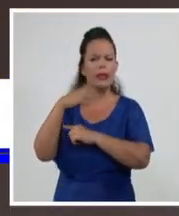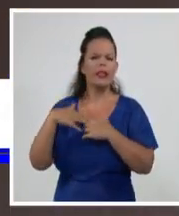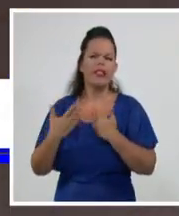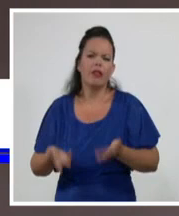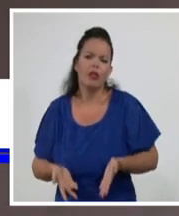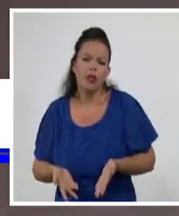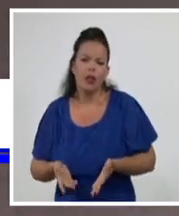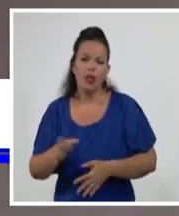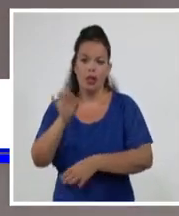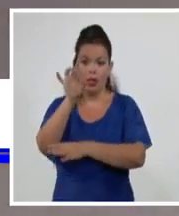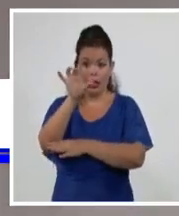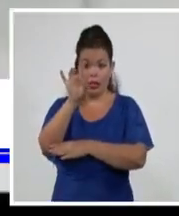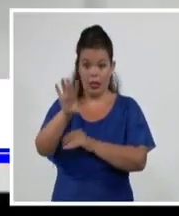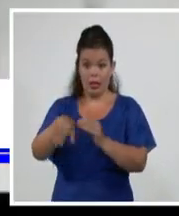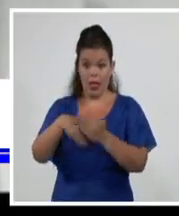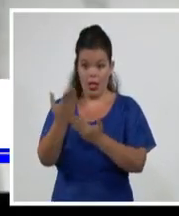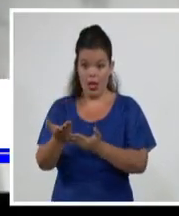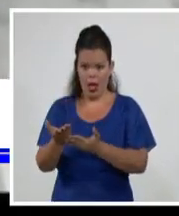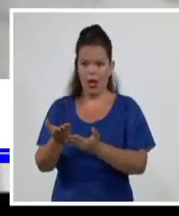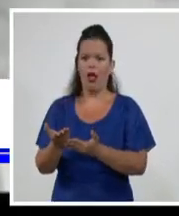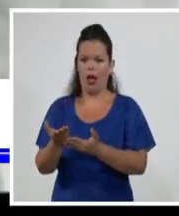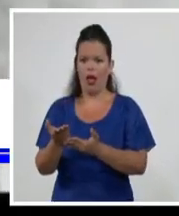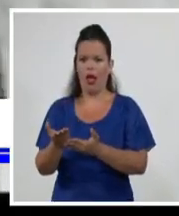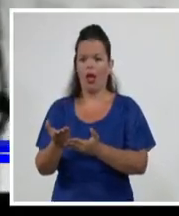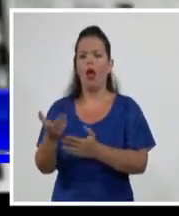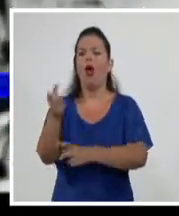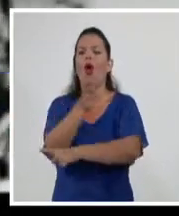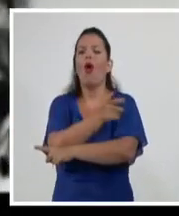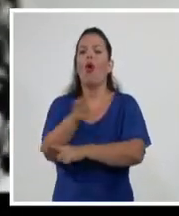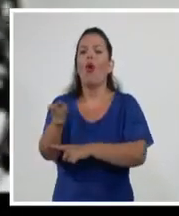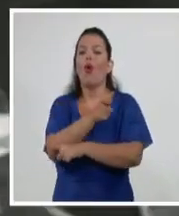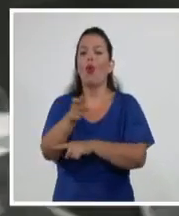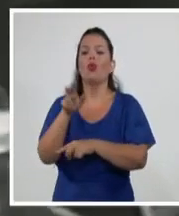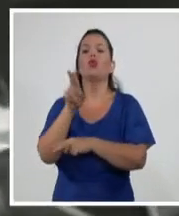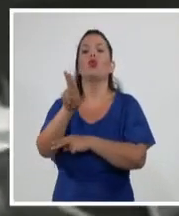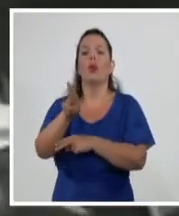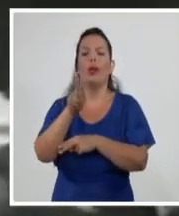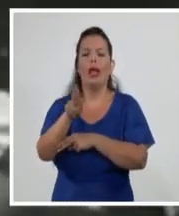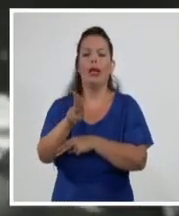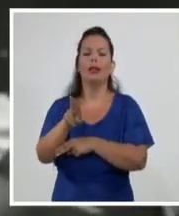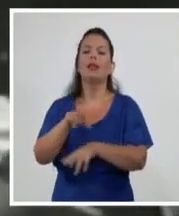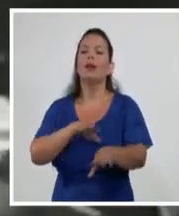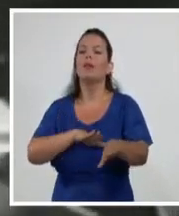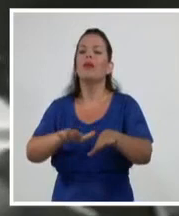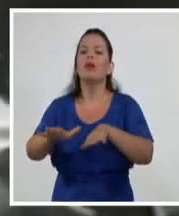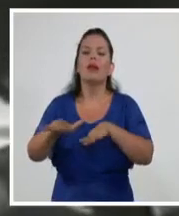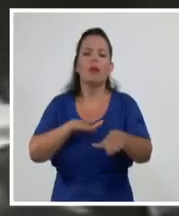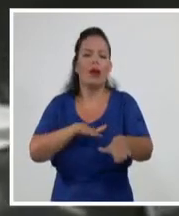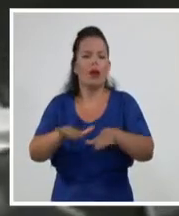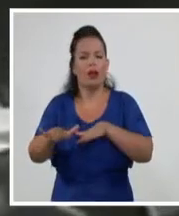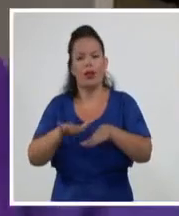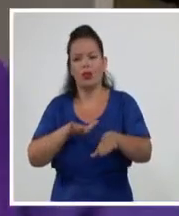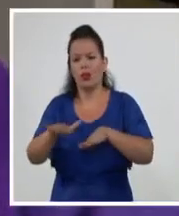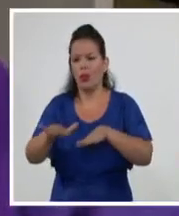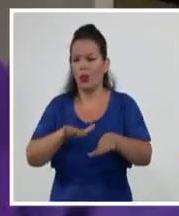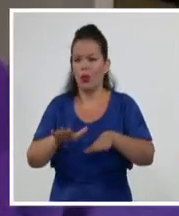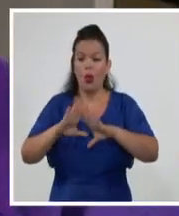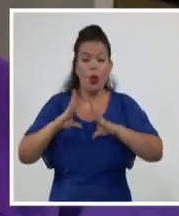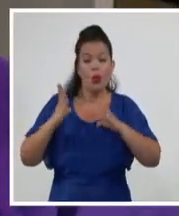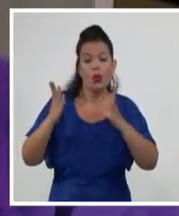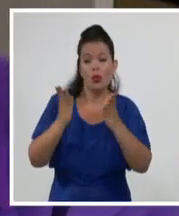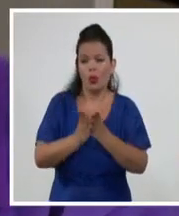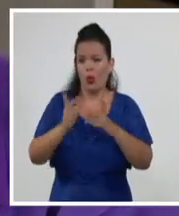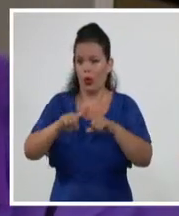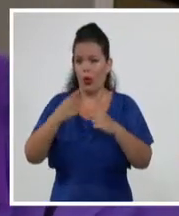de 15 días nos dieron un cursillo de preparación de manera de buscar